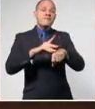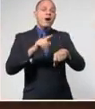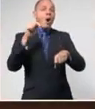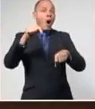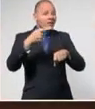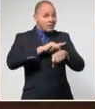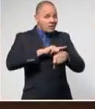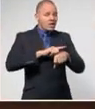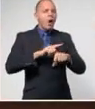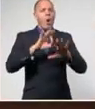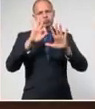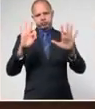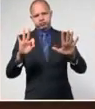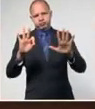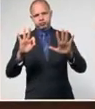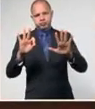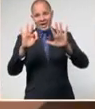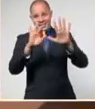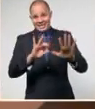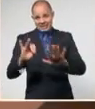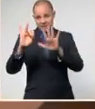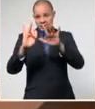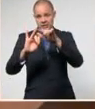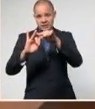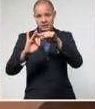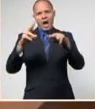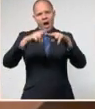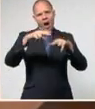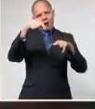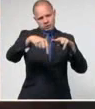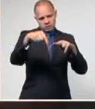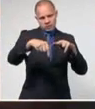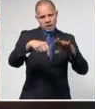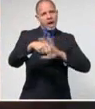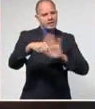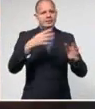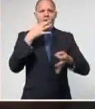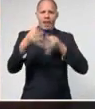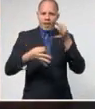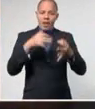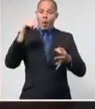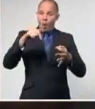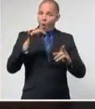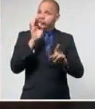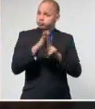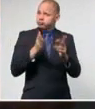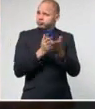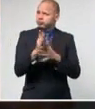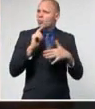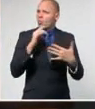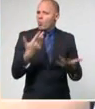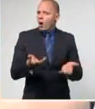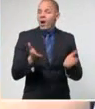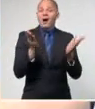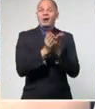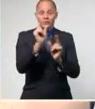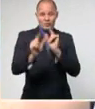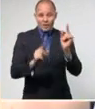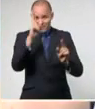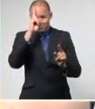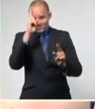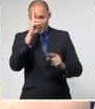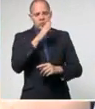reafirmaron que, junto a las acciones recuperativas, se intensifica la pesquisa a la población. La búsqueda estratificada de los casos